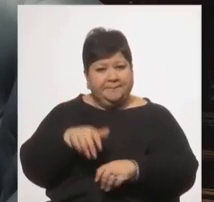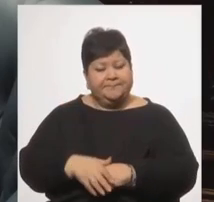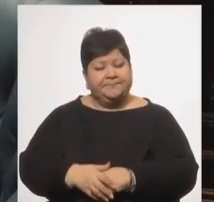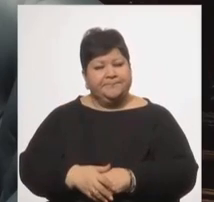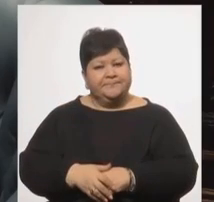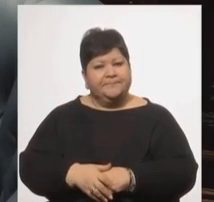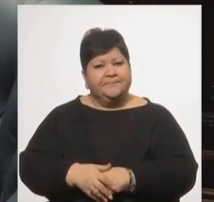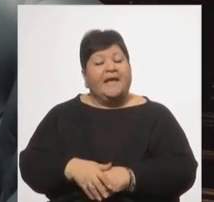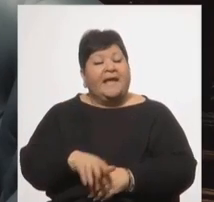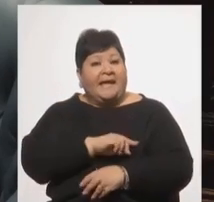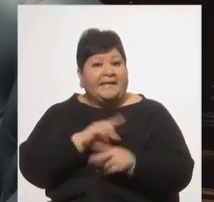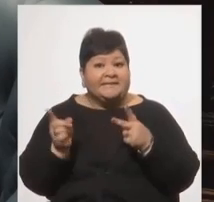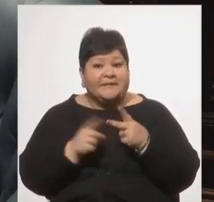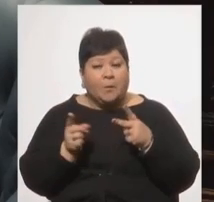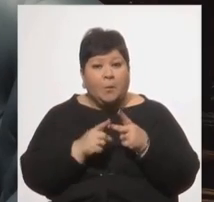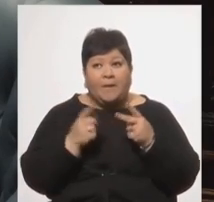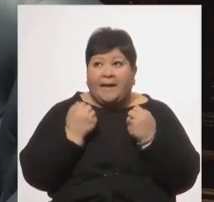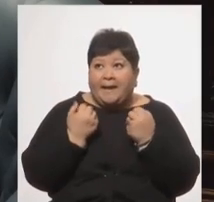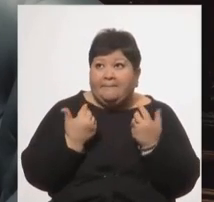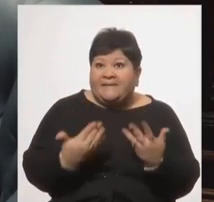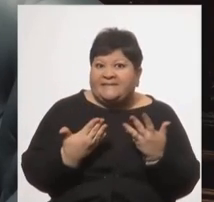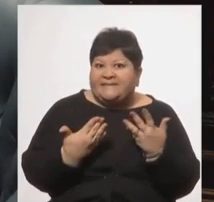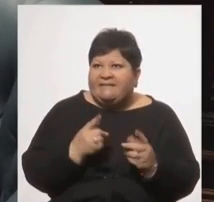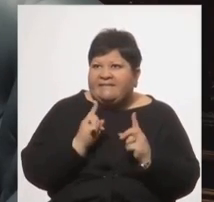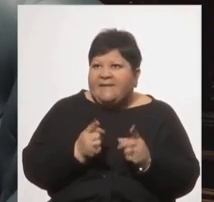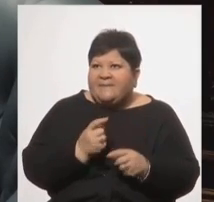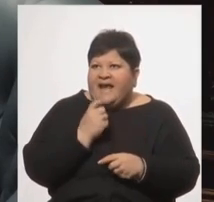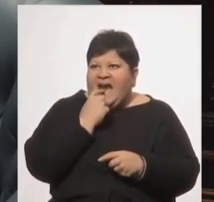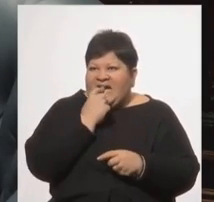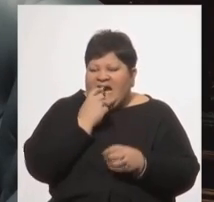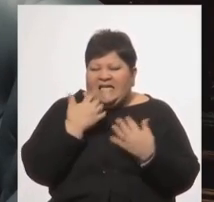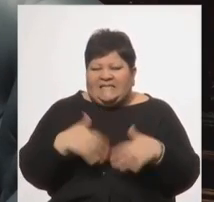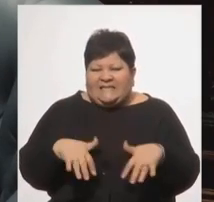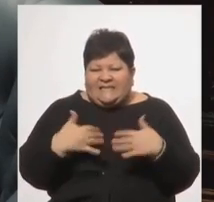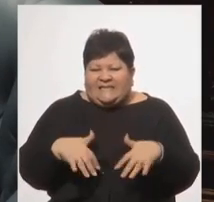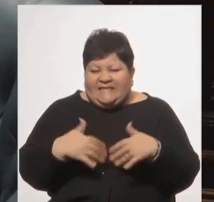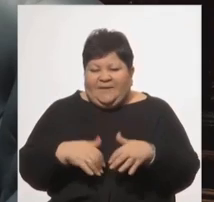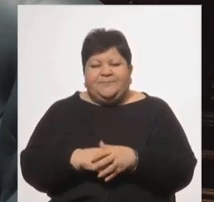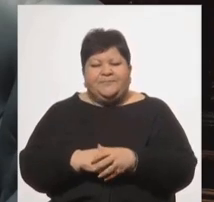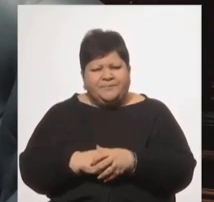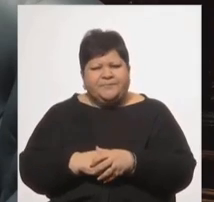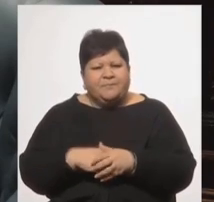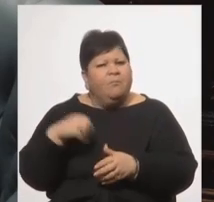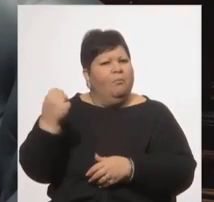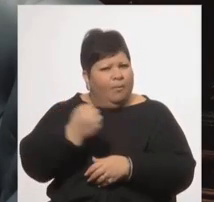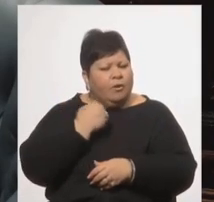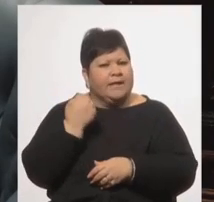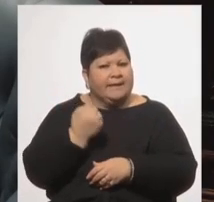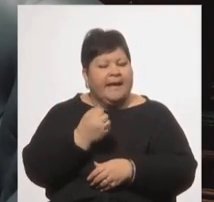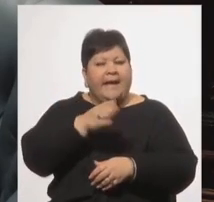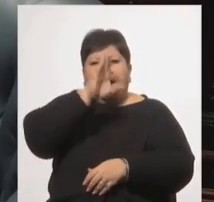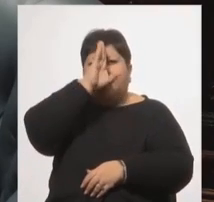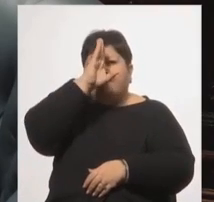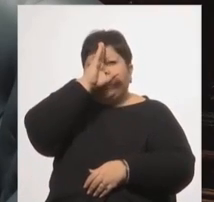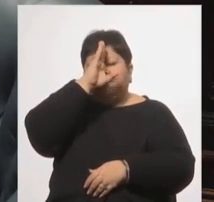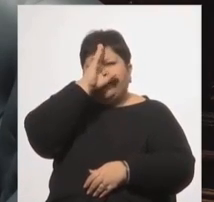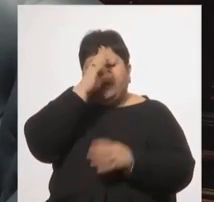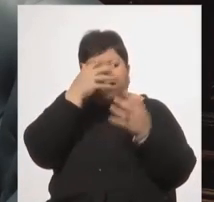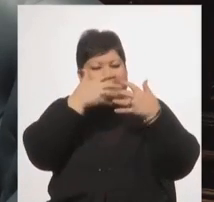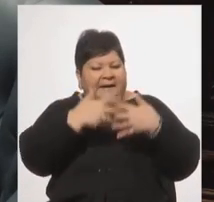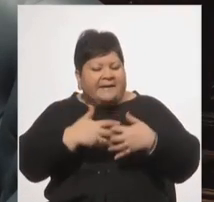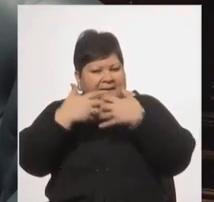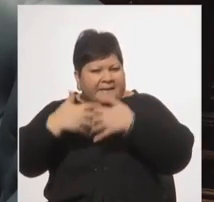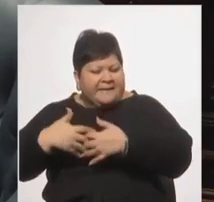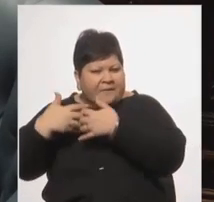Tiene una segunda capacidad que también es envidiable, que es la de aprender y articular de